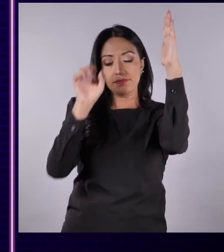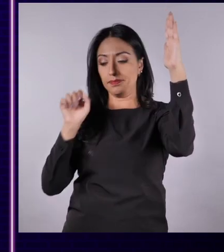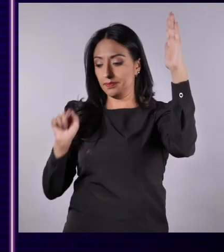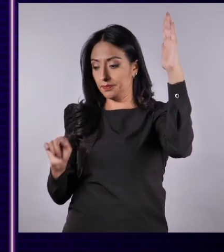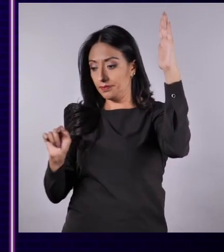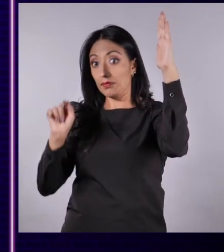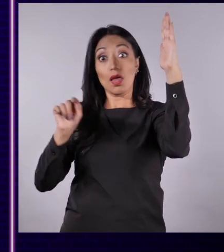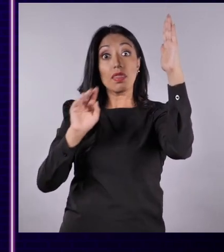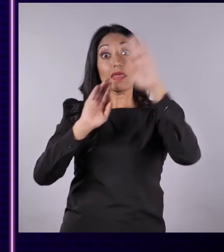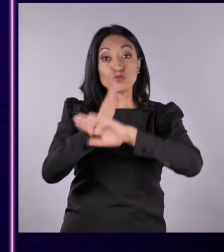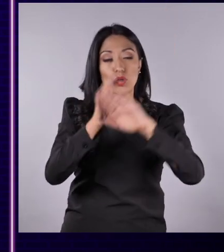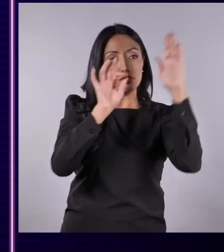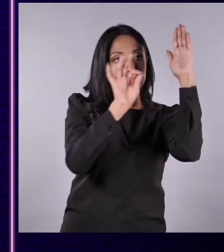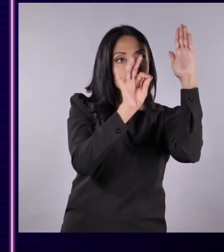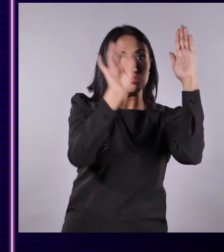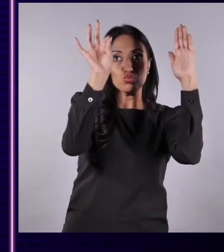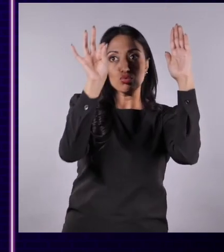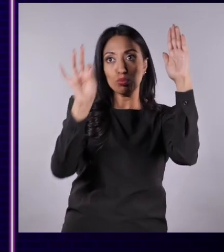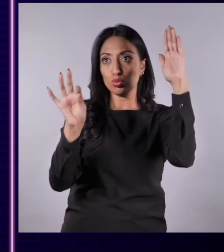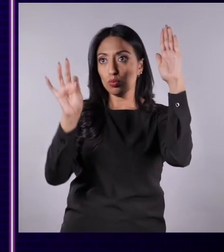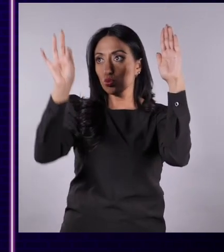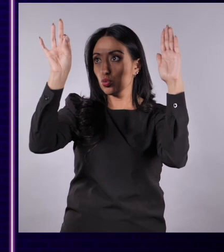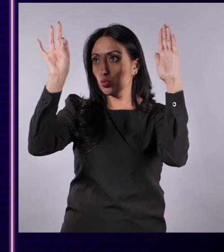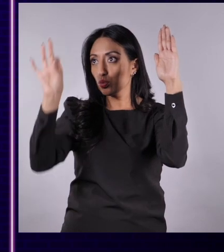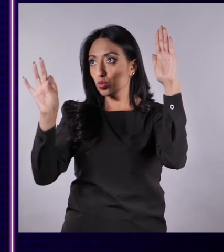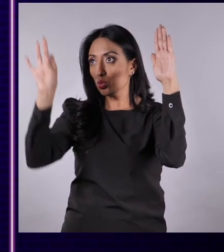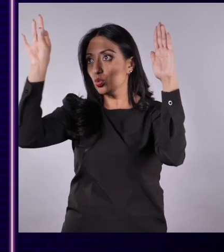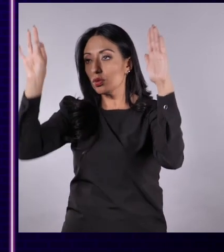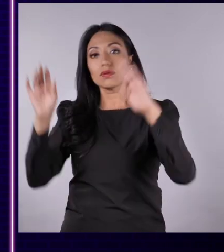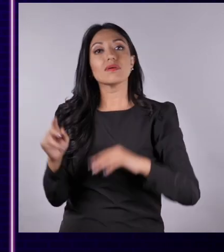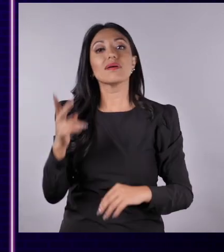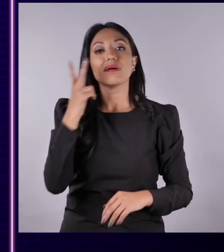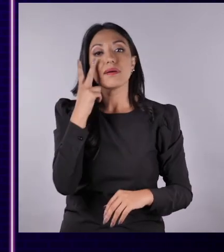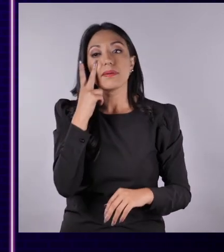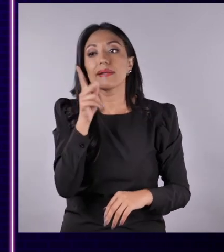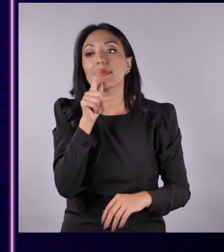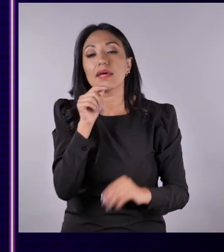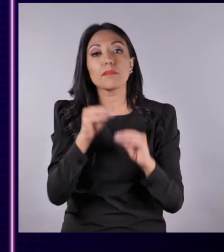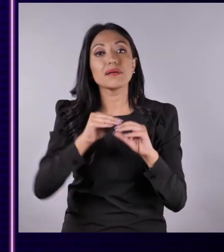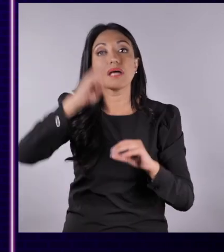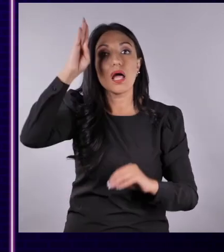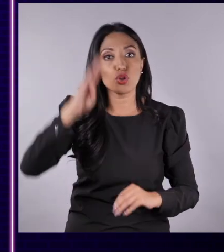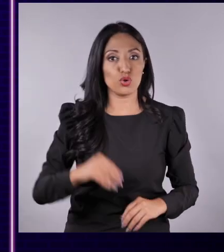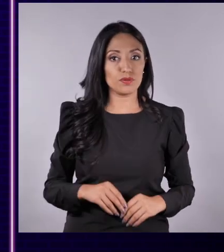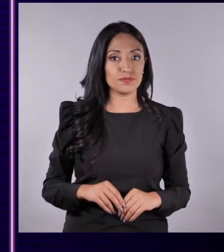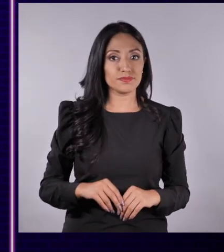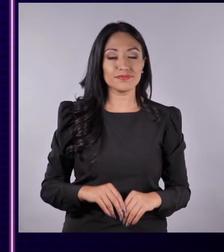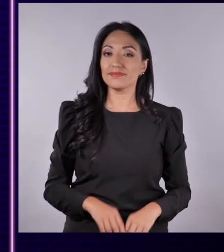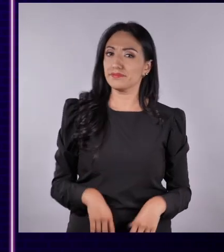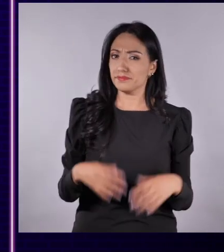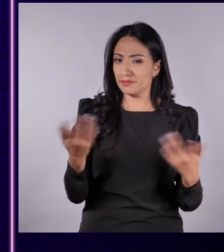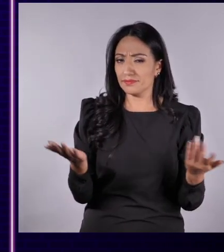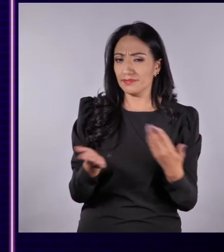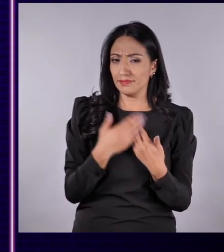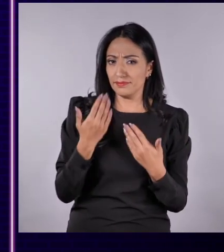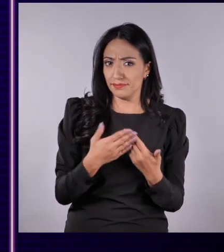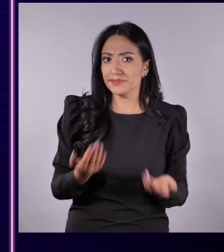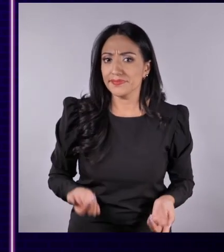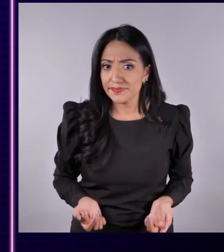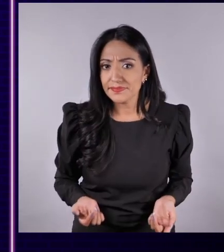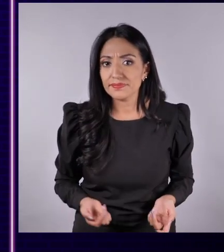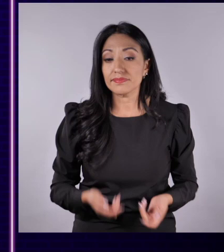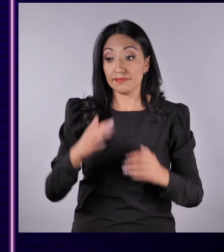Y para terminar, vamos a unir todos los puntitos con líneas y así podemos ver cuál es la cantidad más alta. ¡Miren,